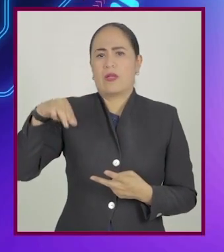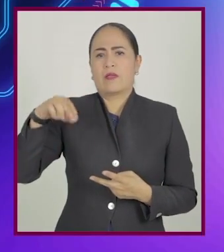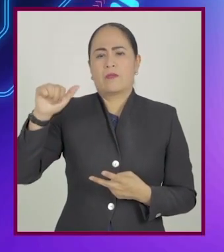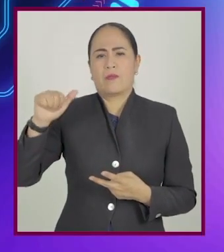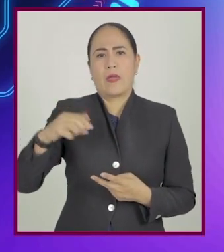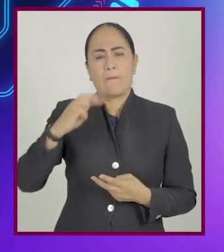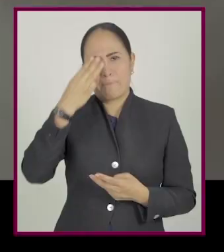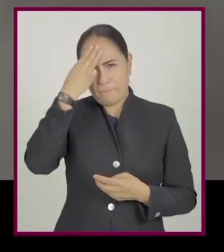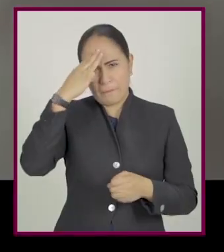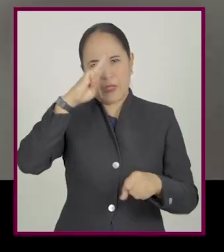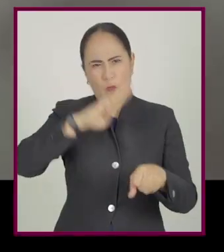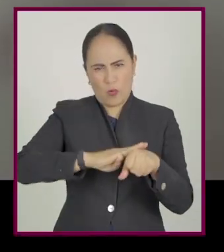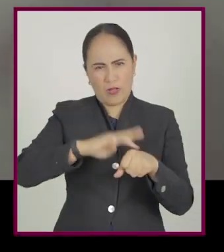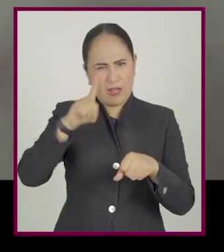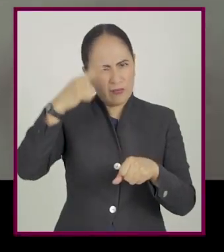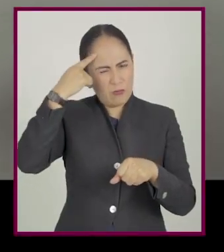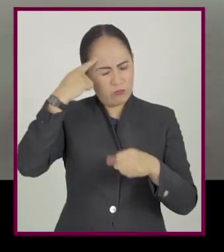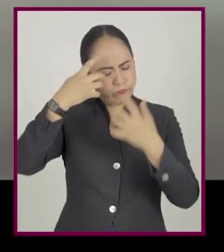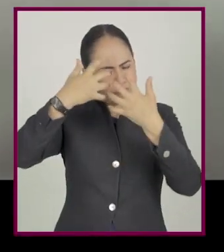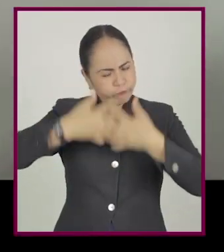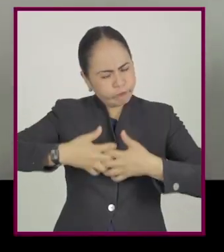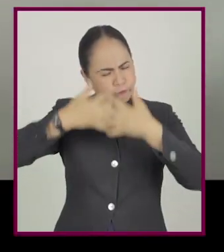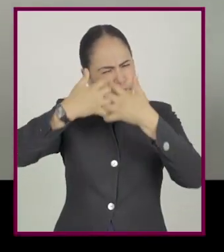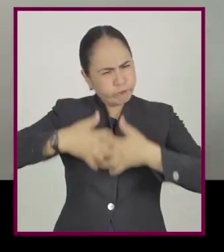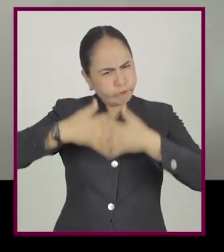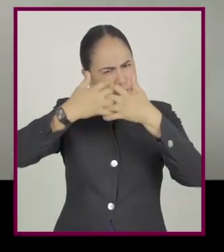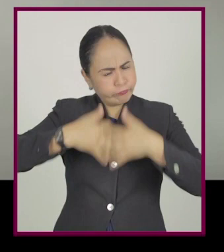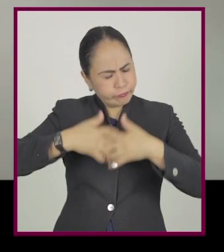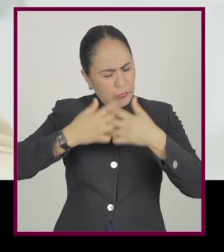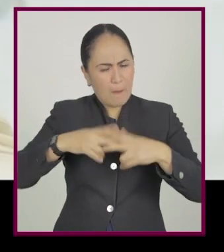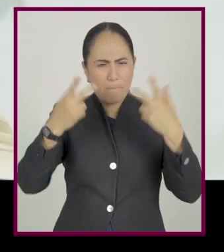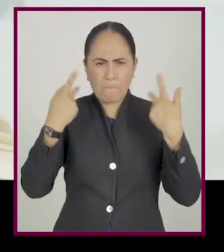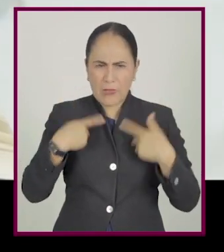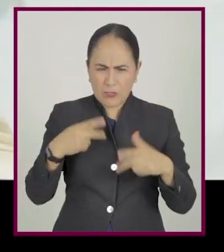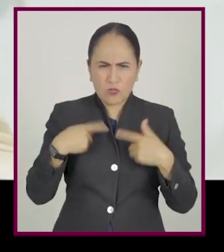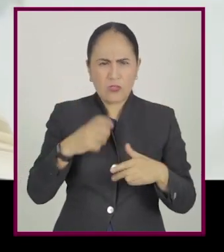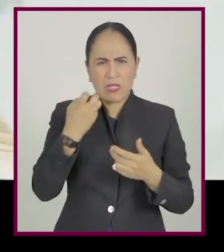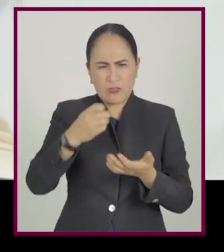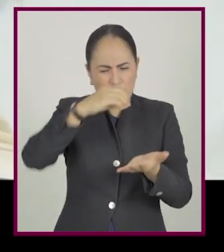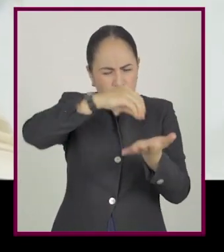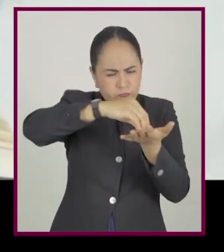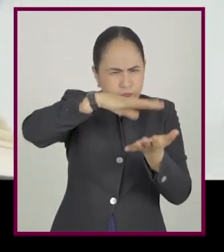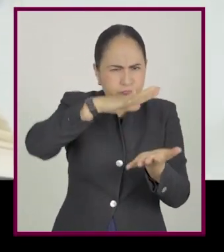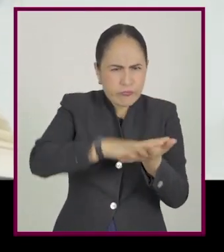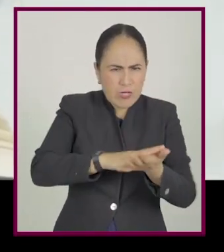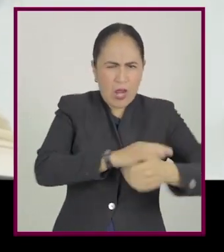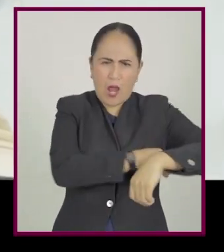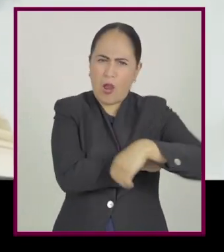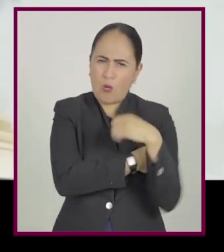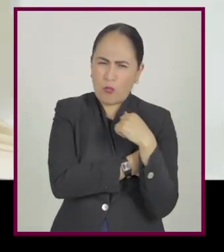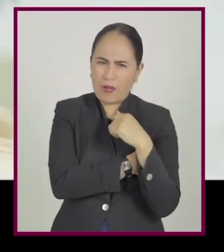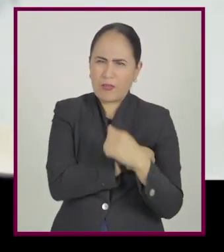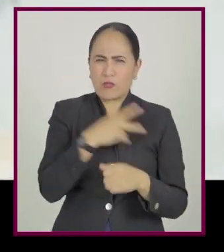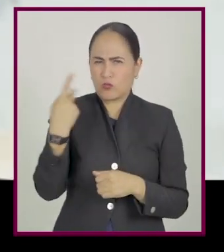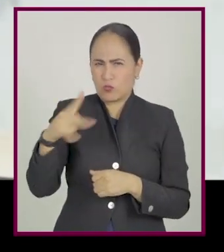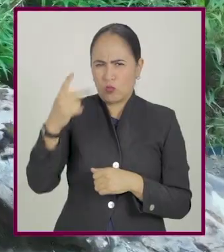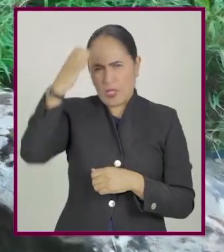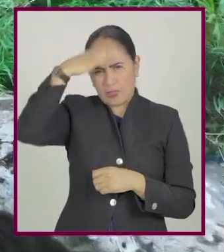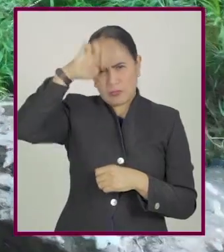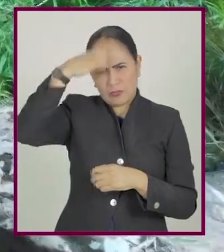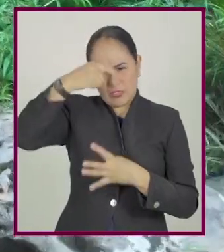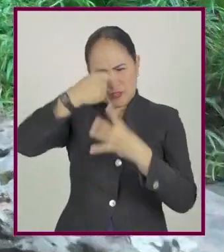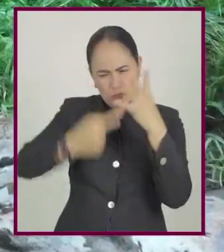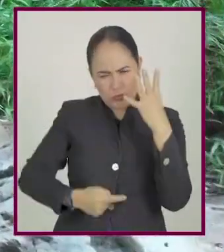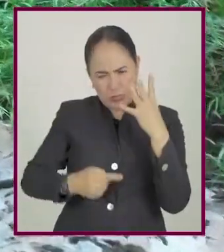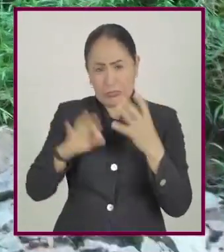¿qué haces, Juanma? La memoria es la capacidad mental de la persona que hace posible que una persona registre, conserve